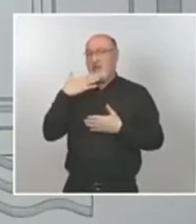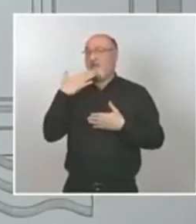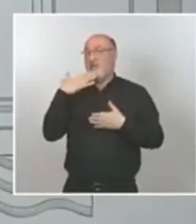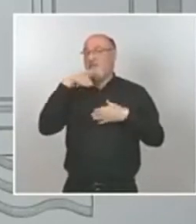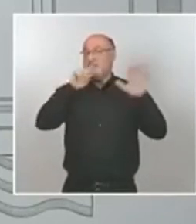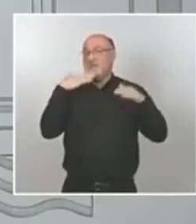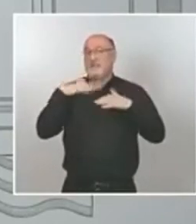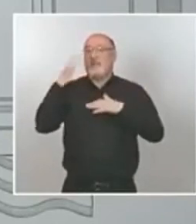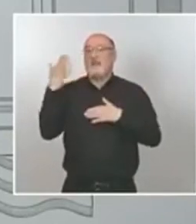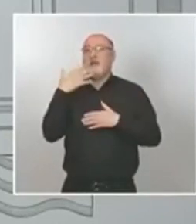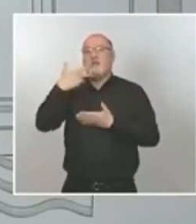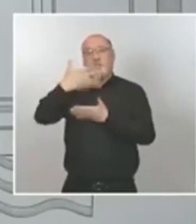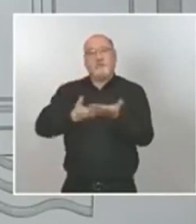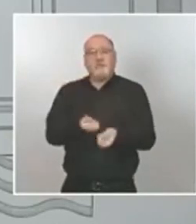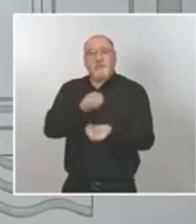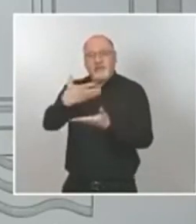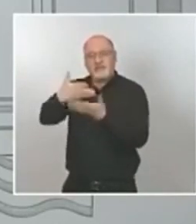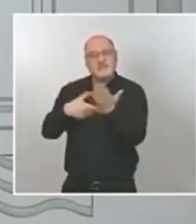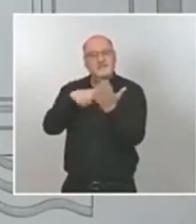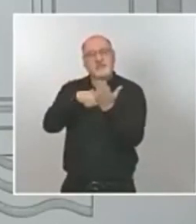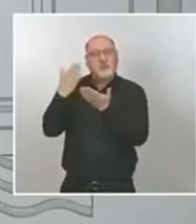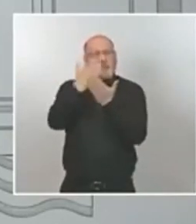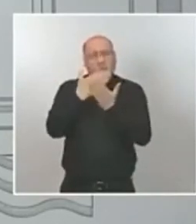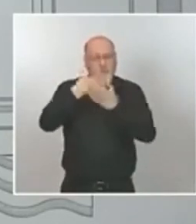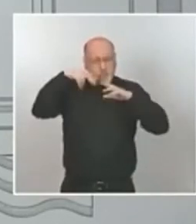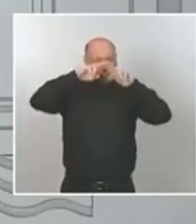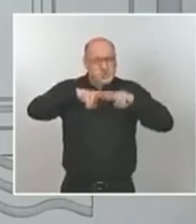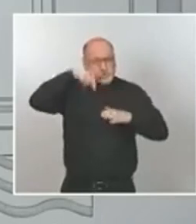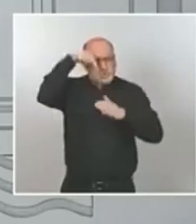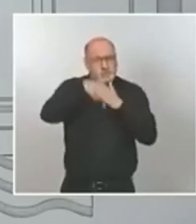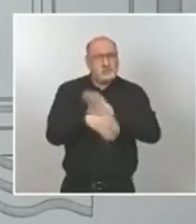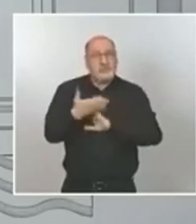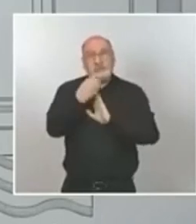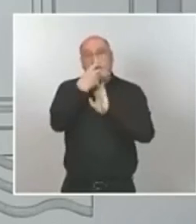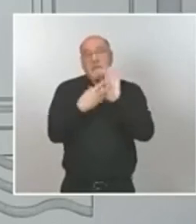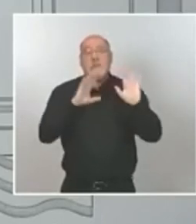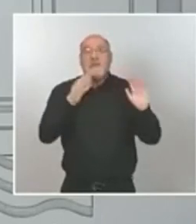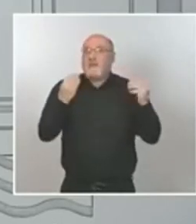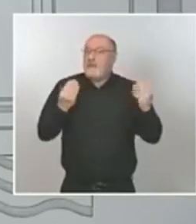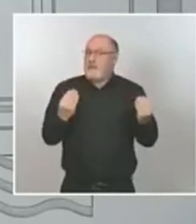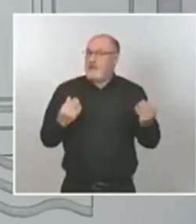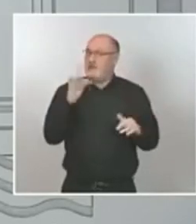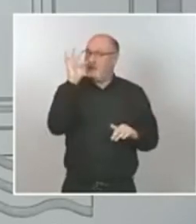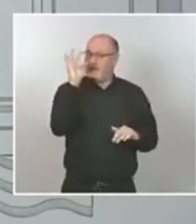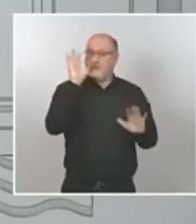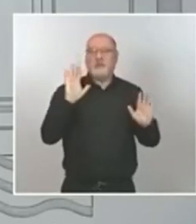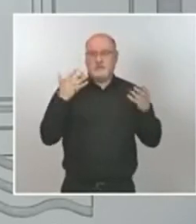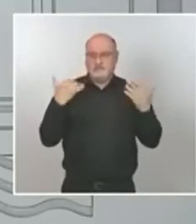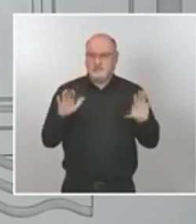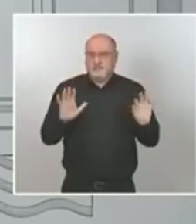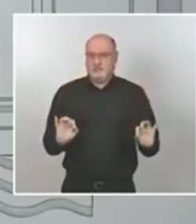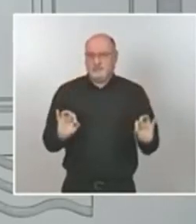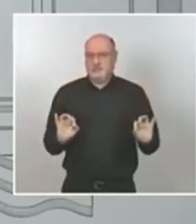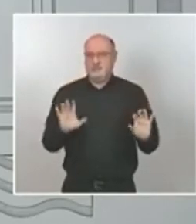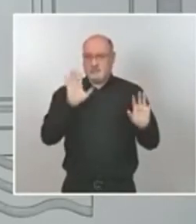con exactitud ese estudio lo que apunta apunta bien lo digo así pero también tenemos que esperar a estudiarlo y